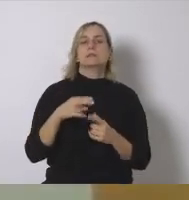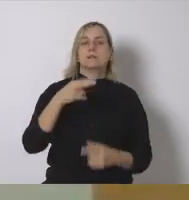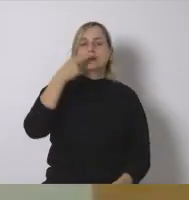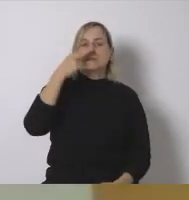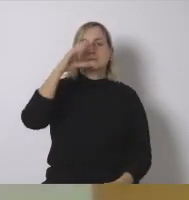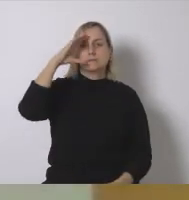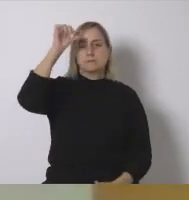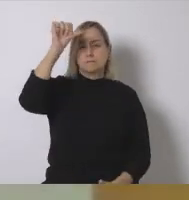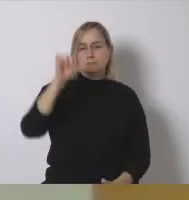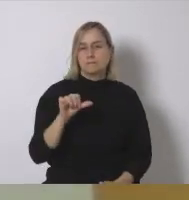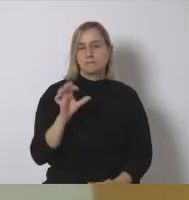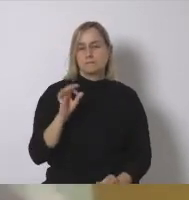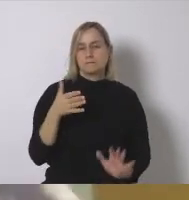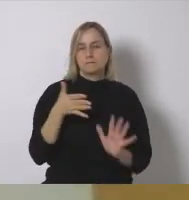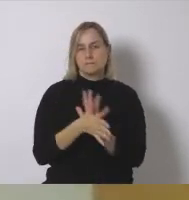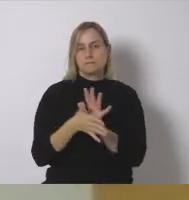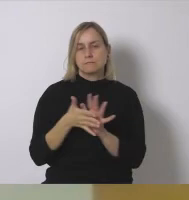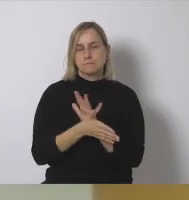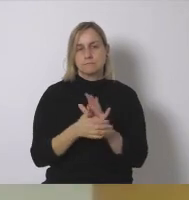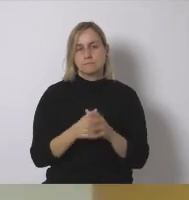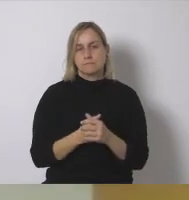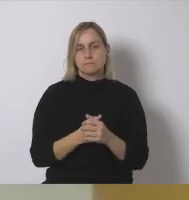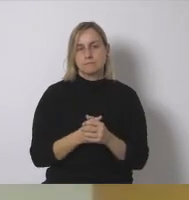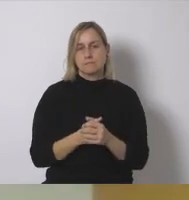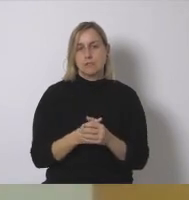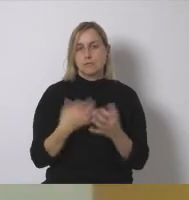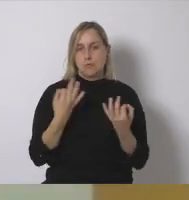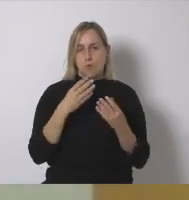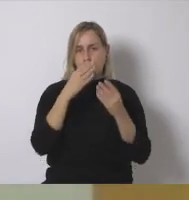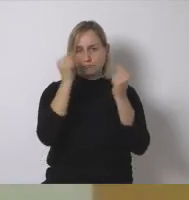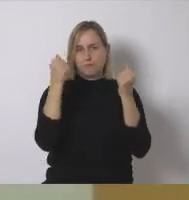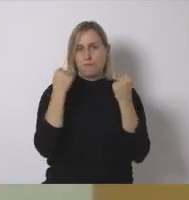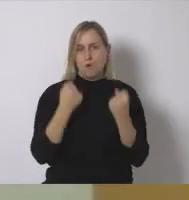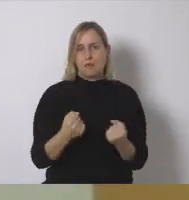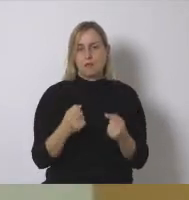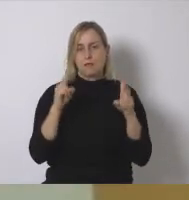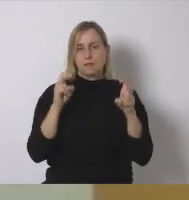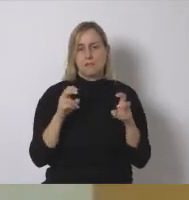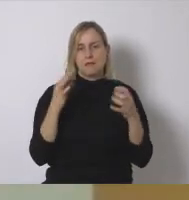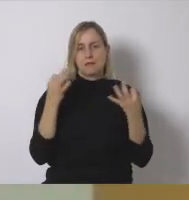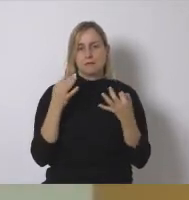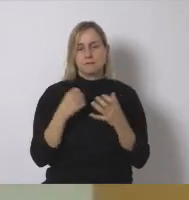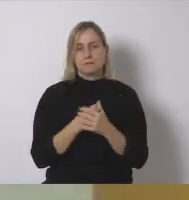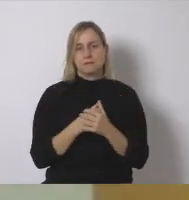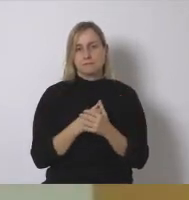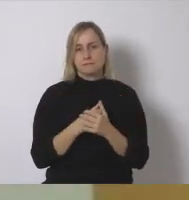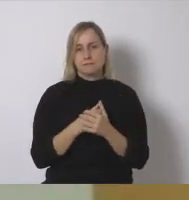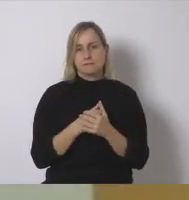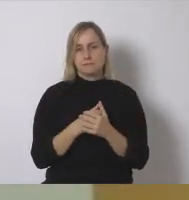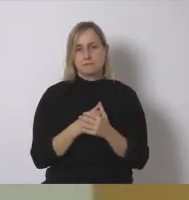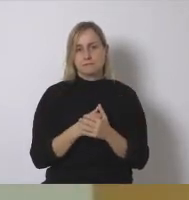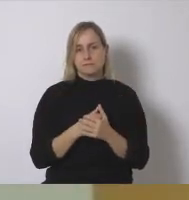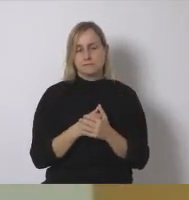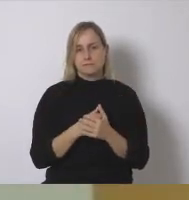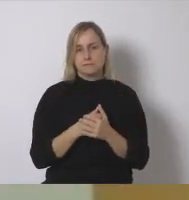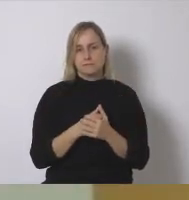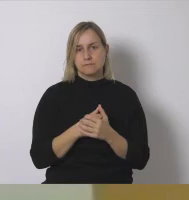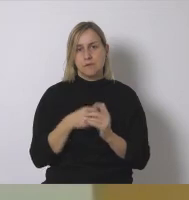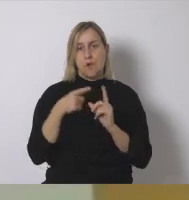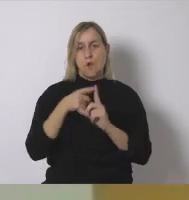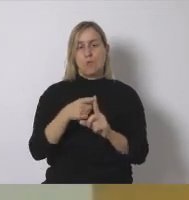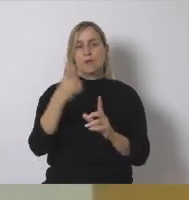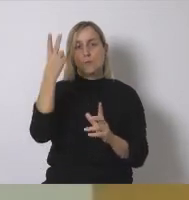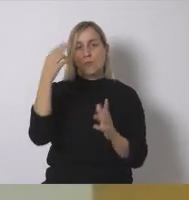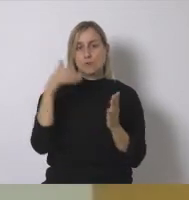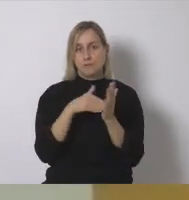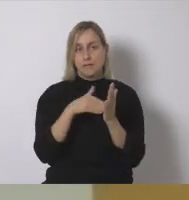puntos muy interesantes que has comentado y seguro que me dejo muchas pero has hablado de la